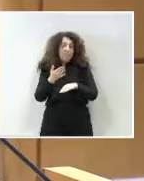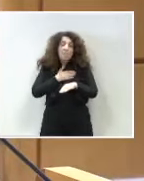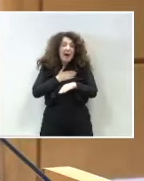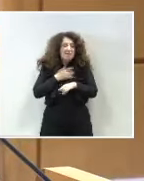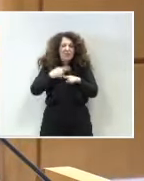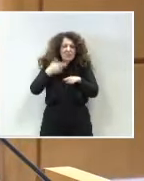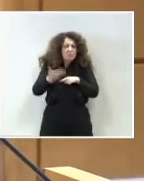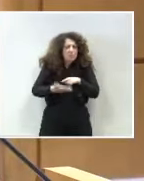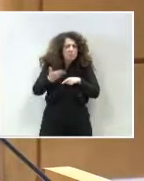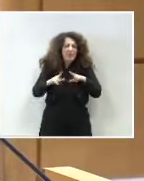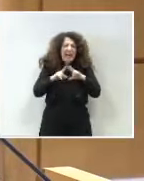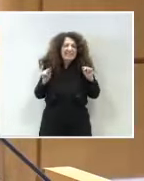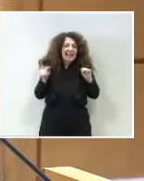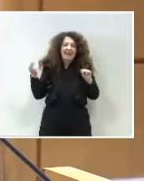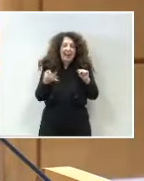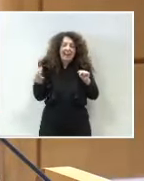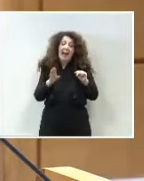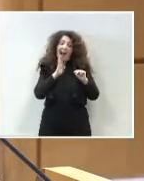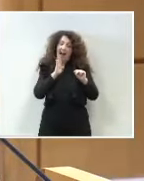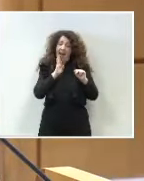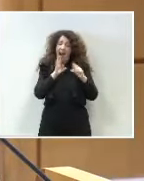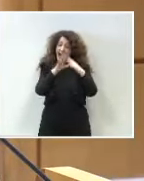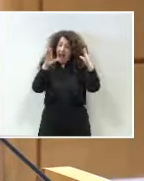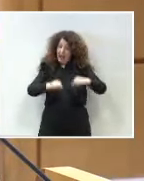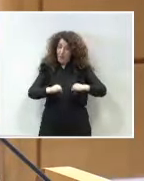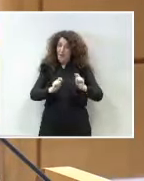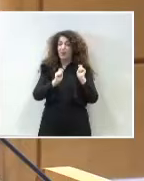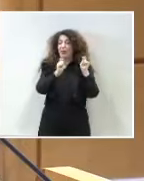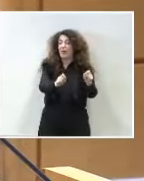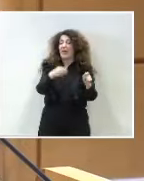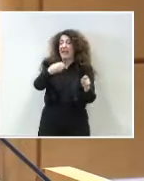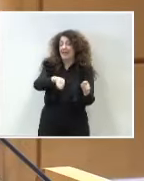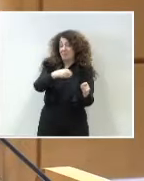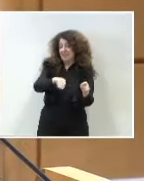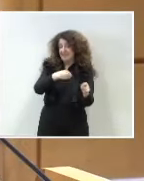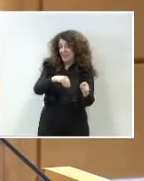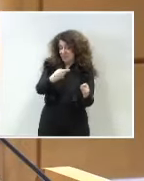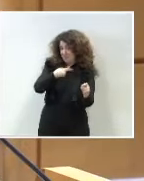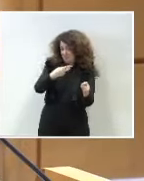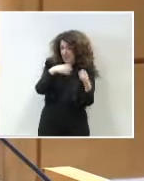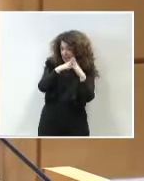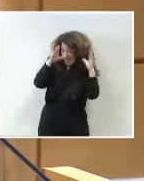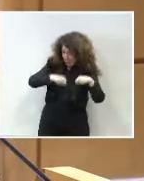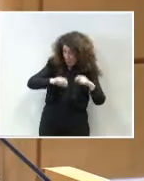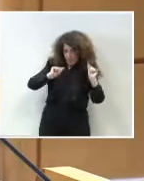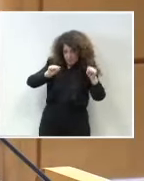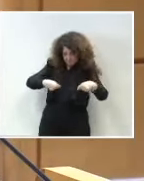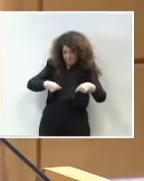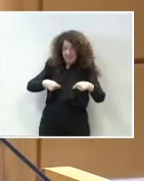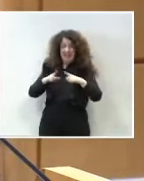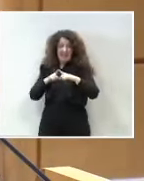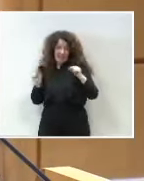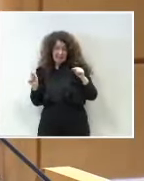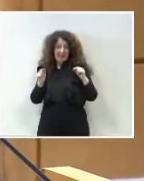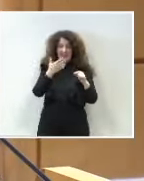Esquerra Republicana, que forma parte del acuerdo para la investidura de los acuerdos que tenemos suscritos entre Esquerra Republicana y el Partido Socialista, como es